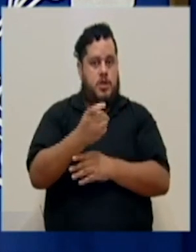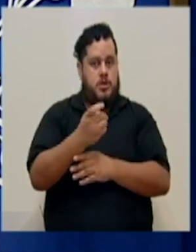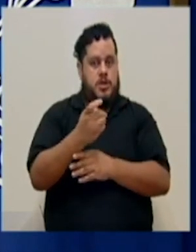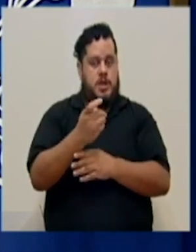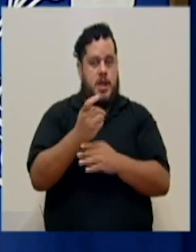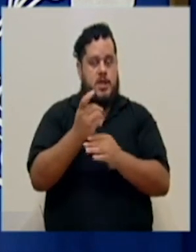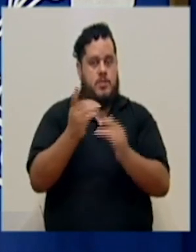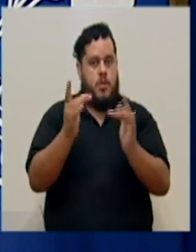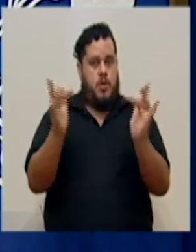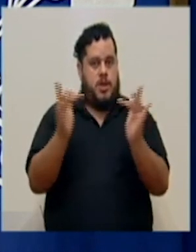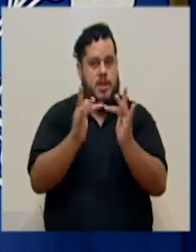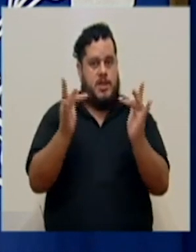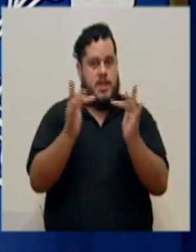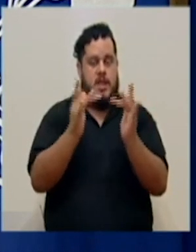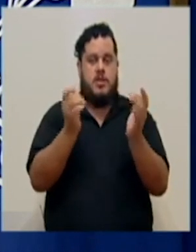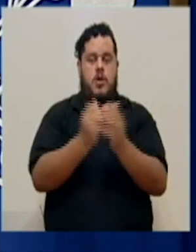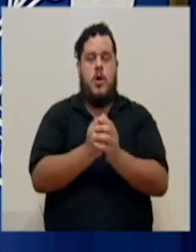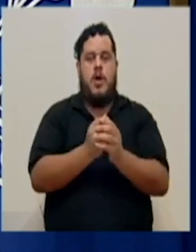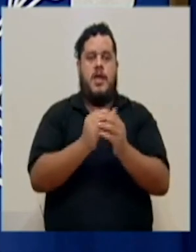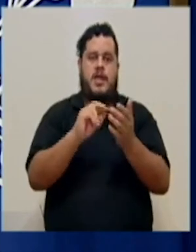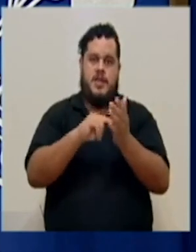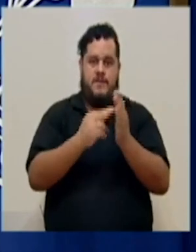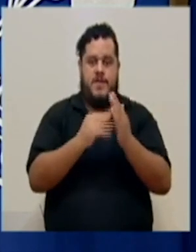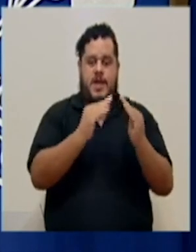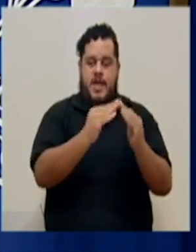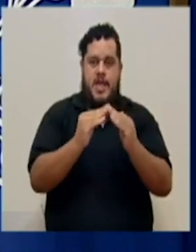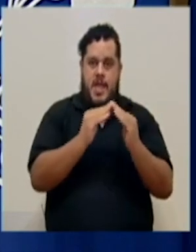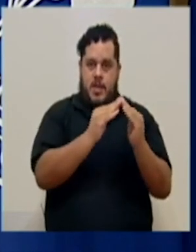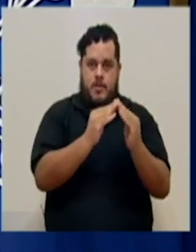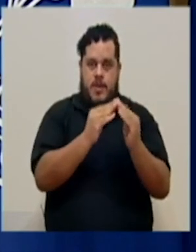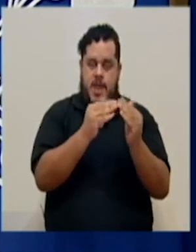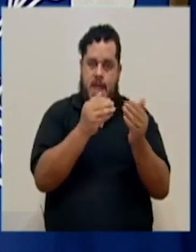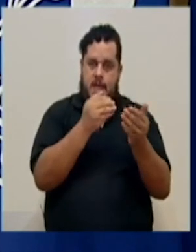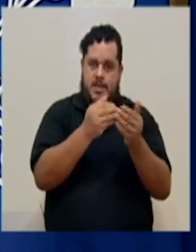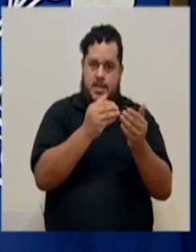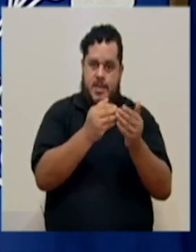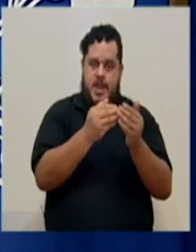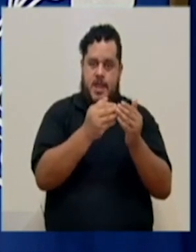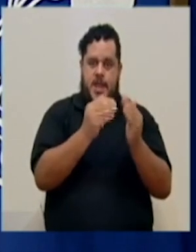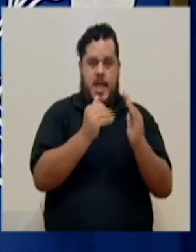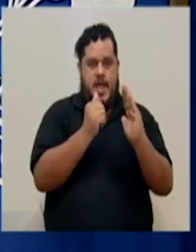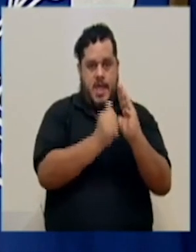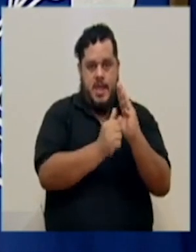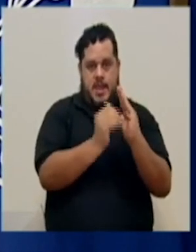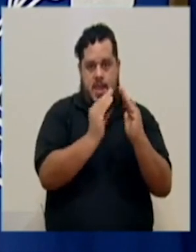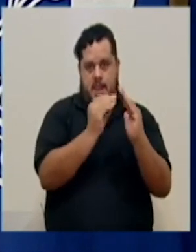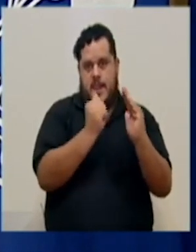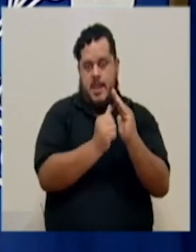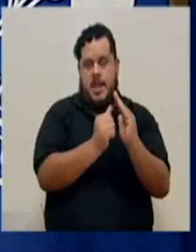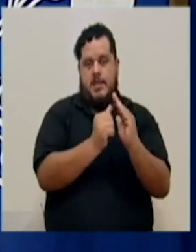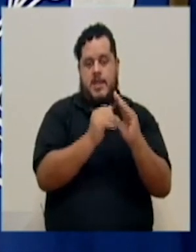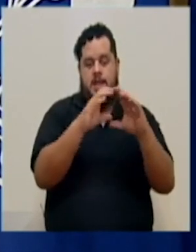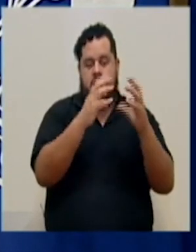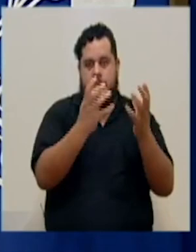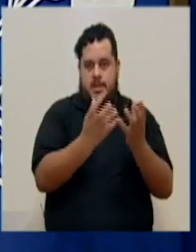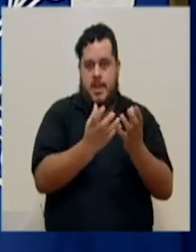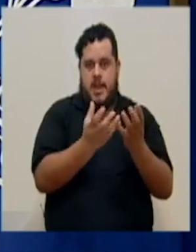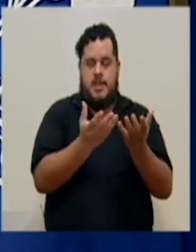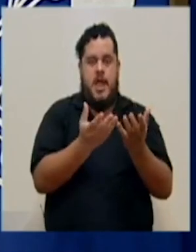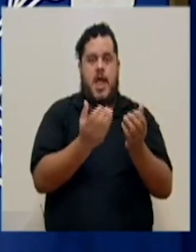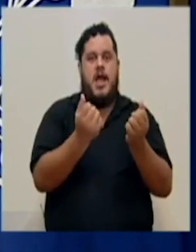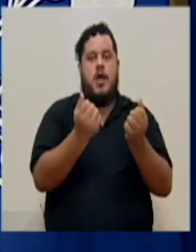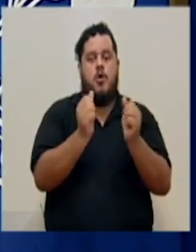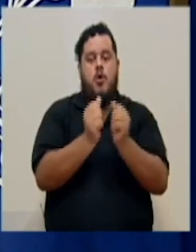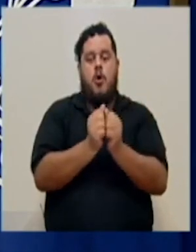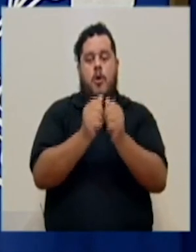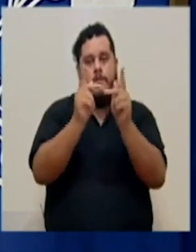por nexo epidemiológico, o que convivían de cerca en el núcleo de convivencia cercano con personas